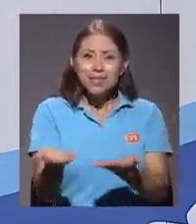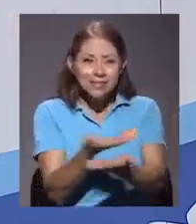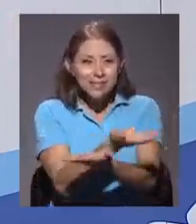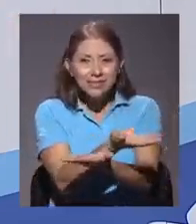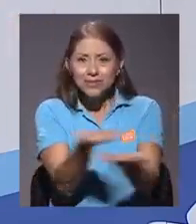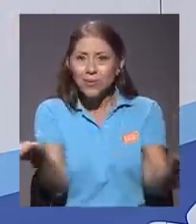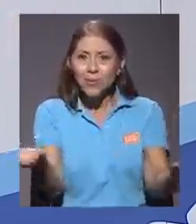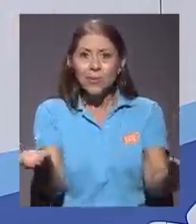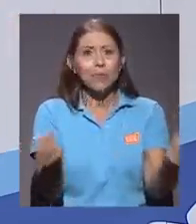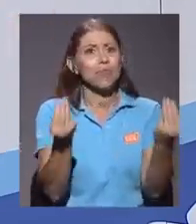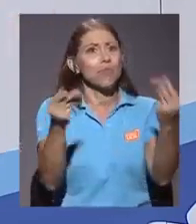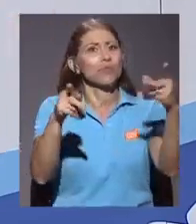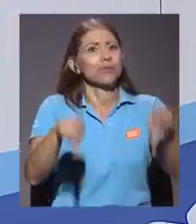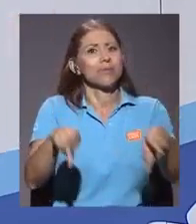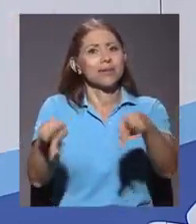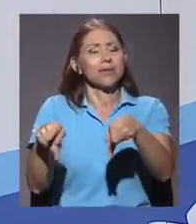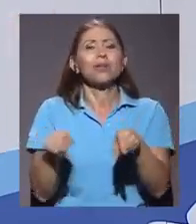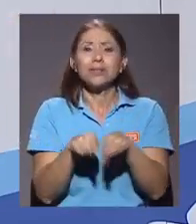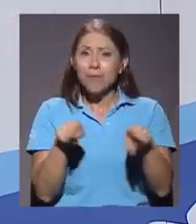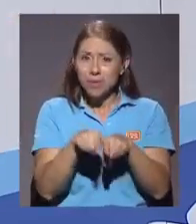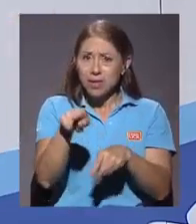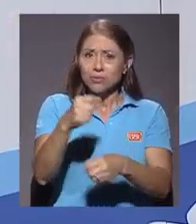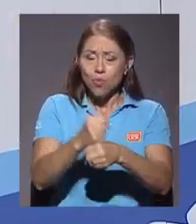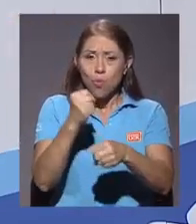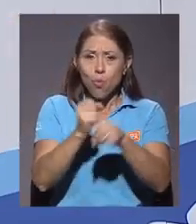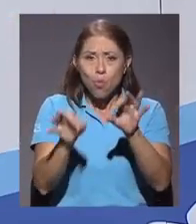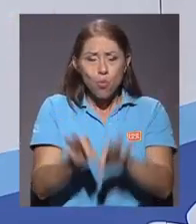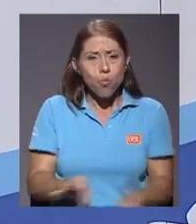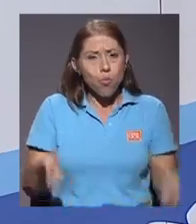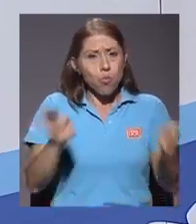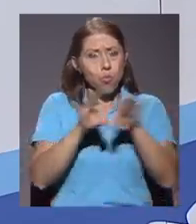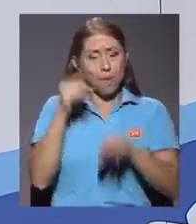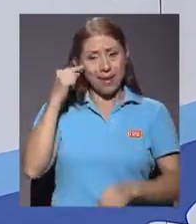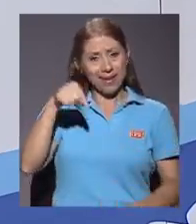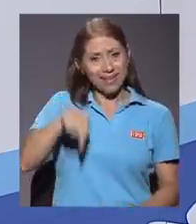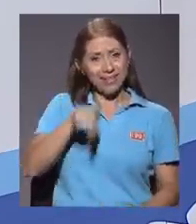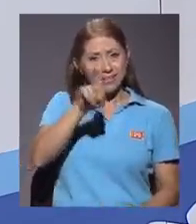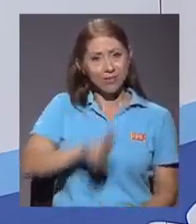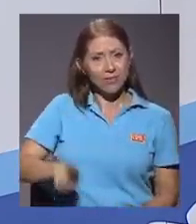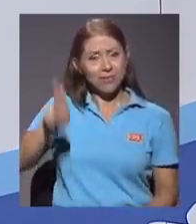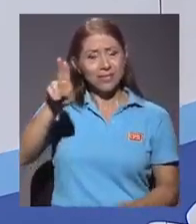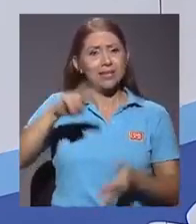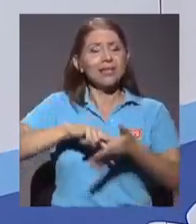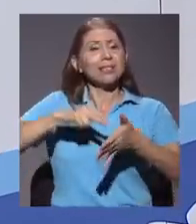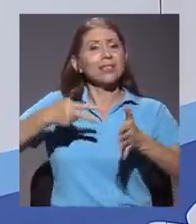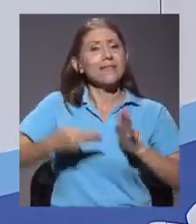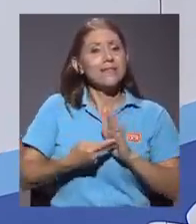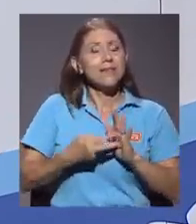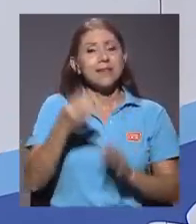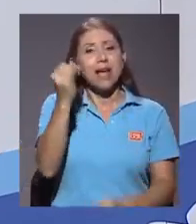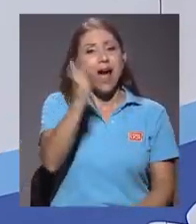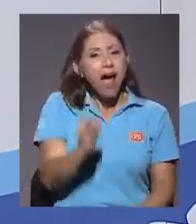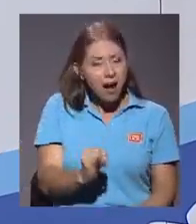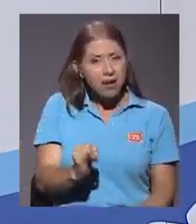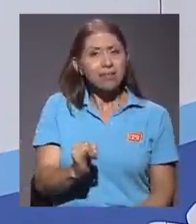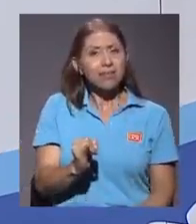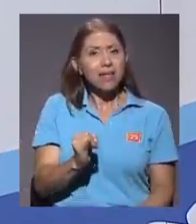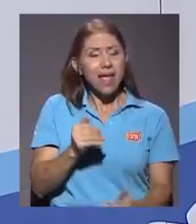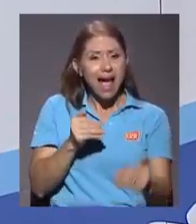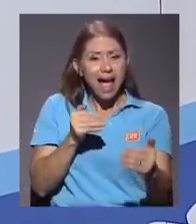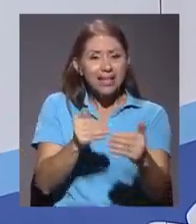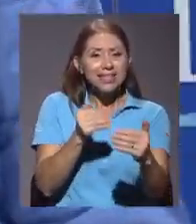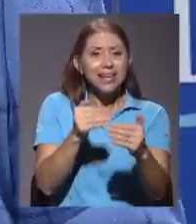grandes públicos es también una función muy importante para esta universidad, es acercar el arte a la